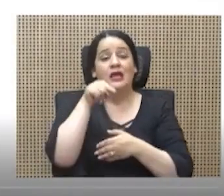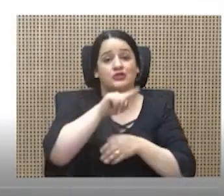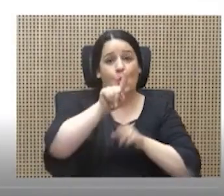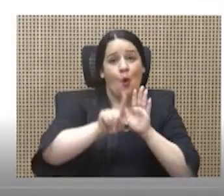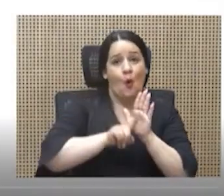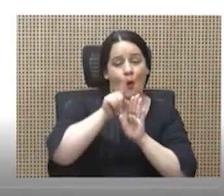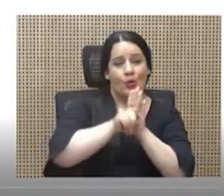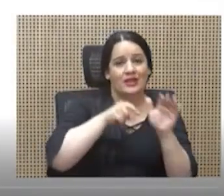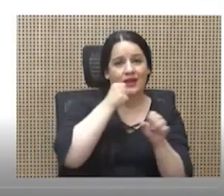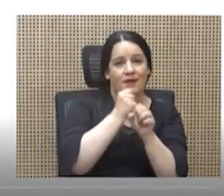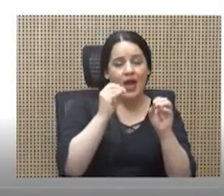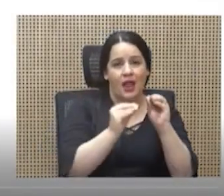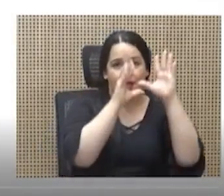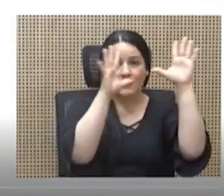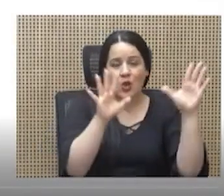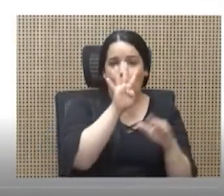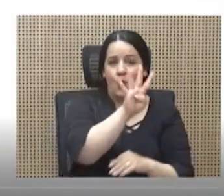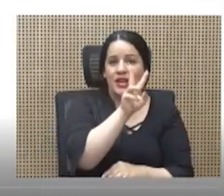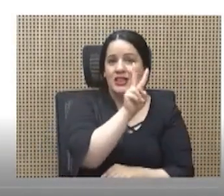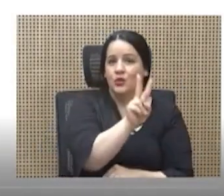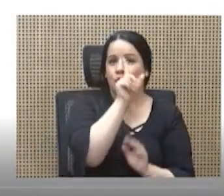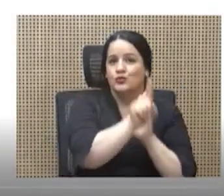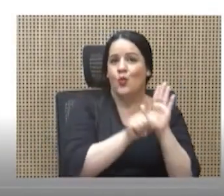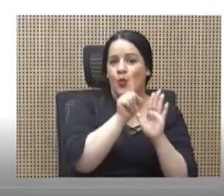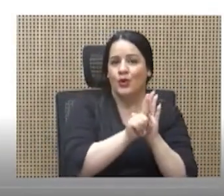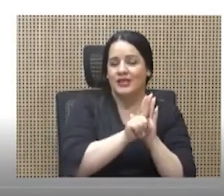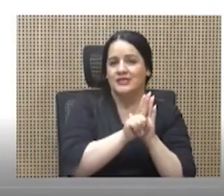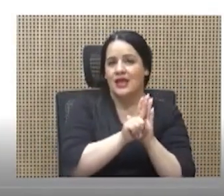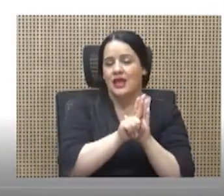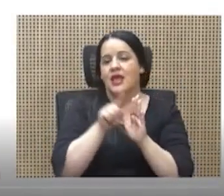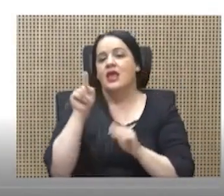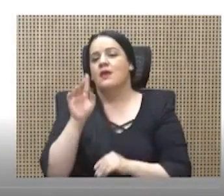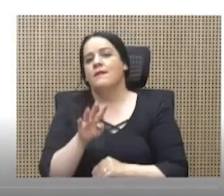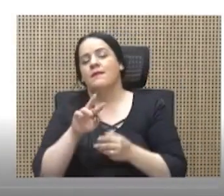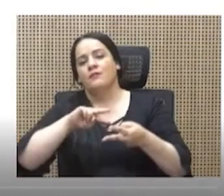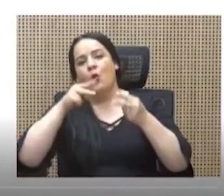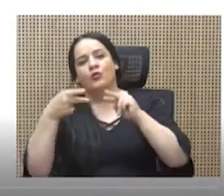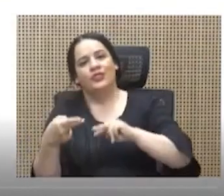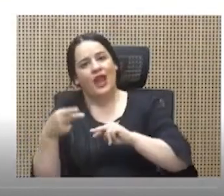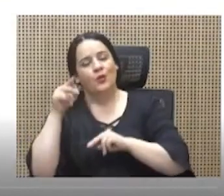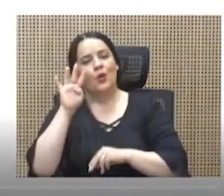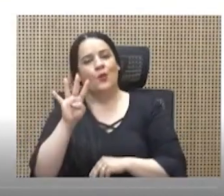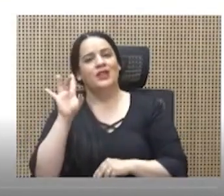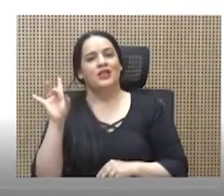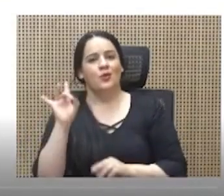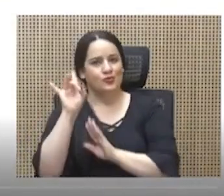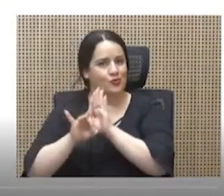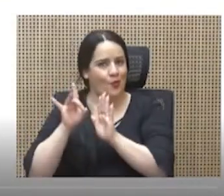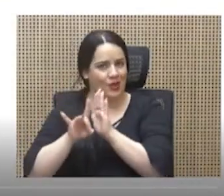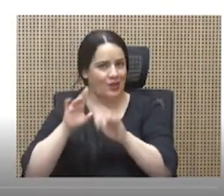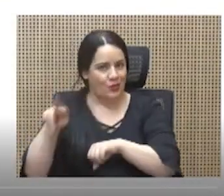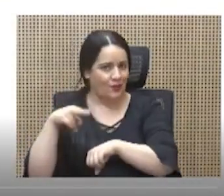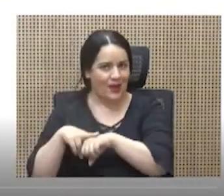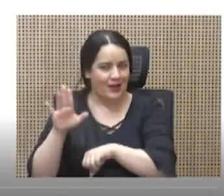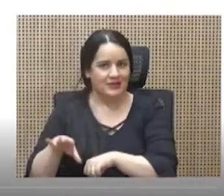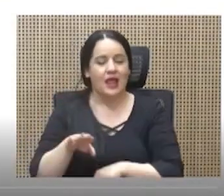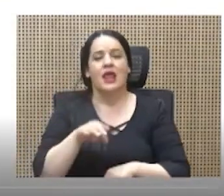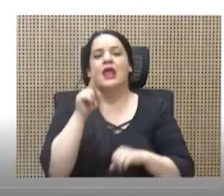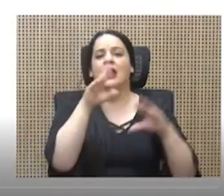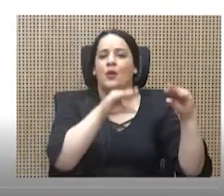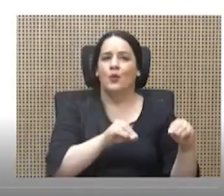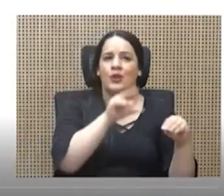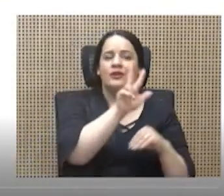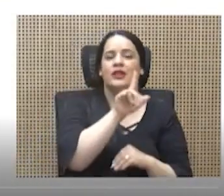serán de 42 horas versus las 48 horas actuales. En la jornada nocturna se trabajarán 31